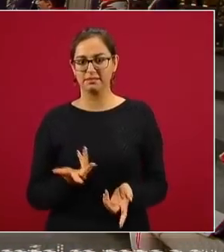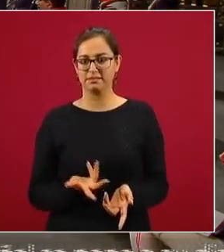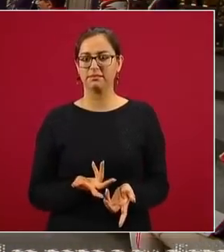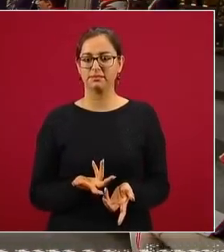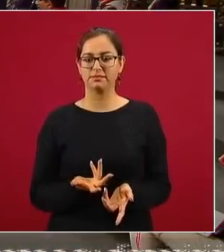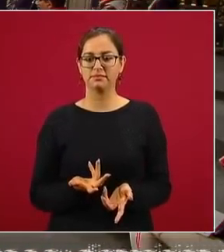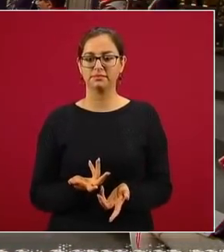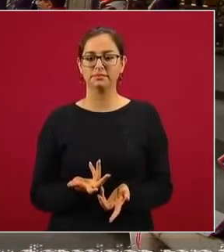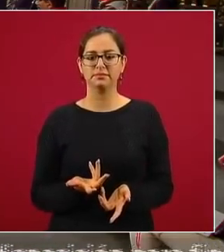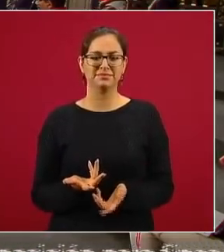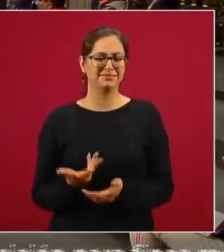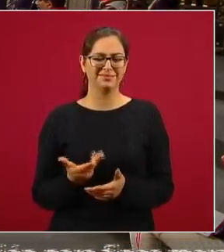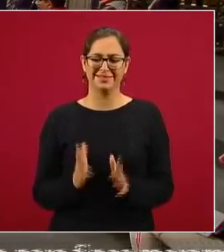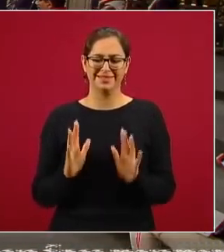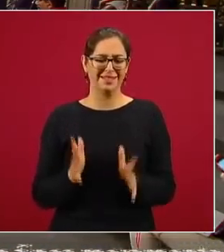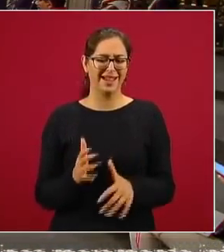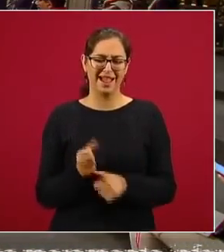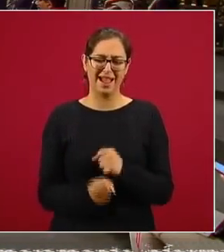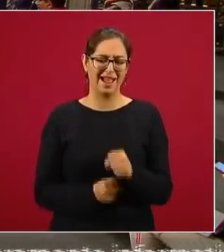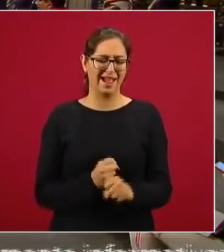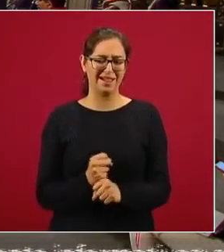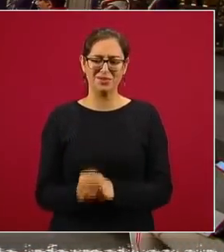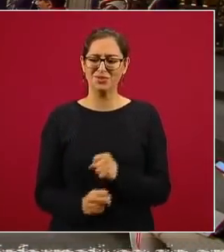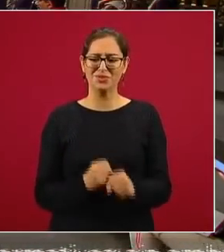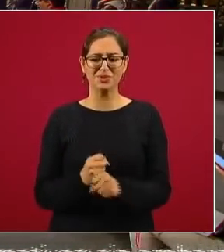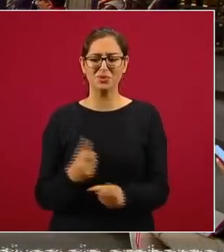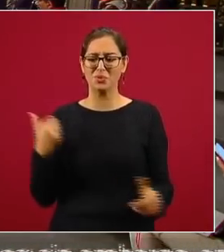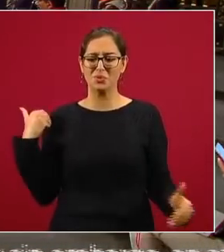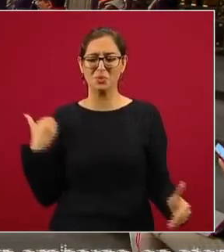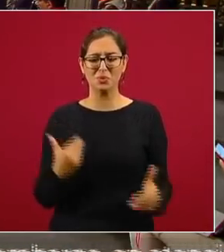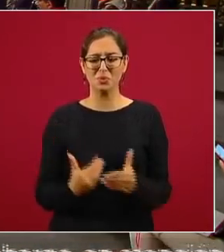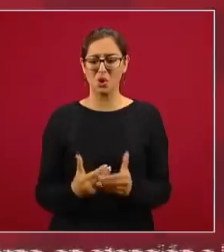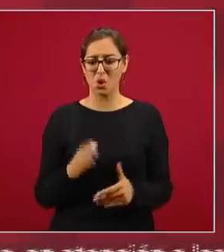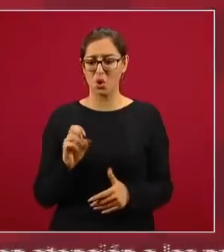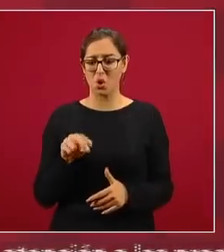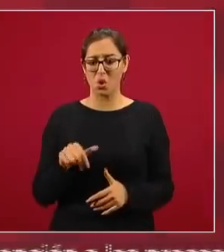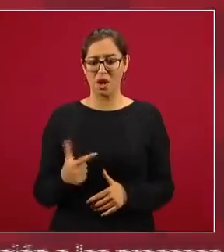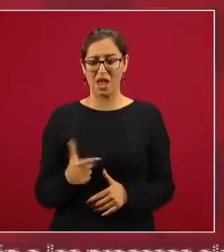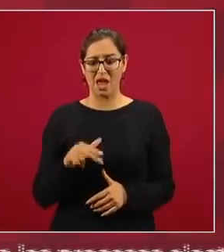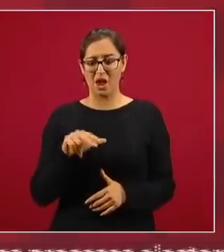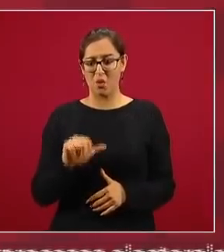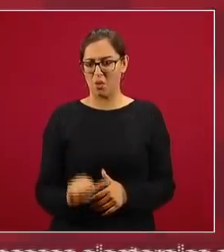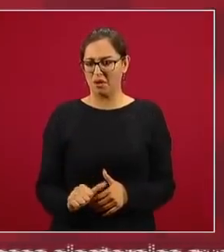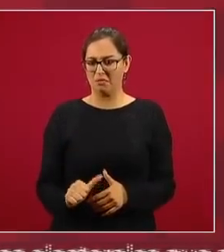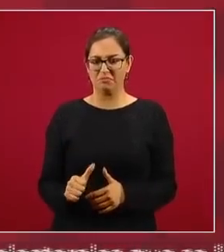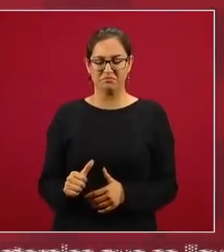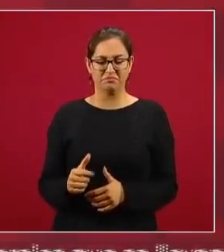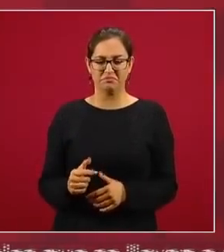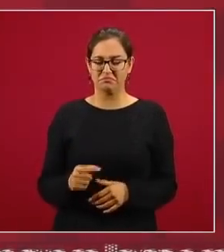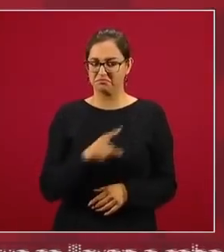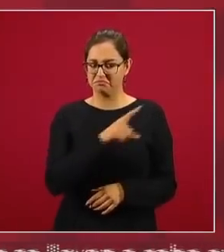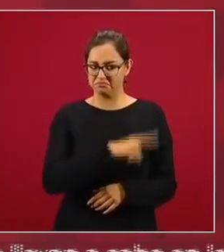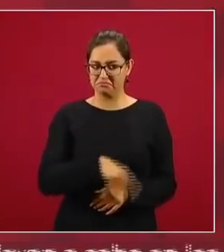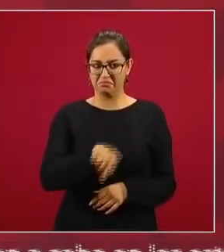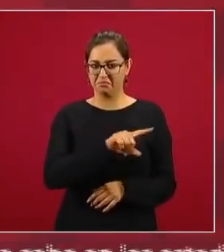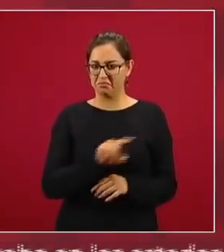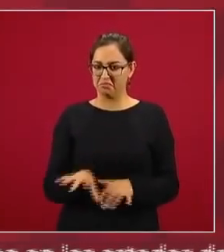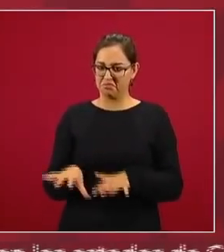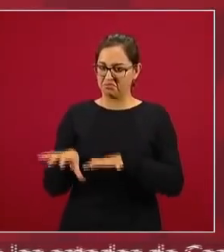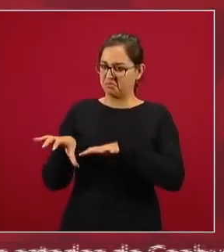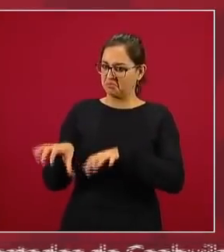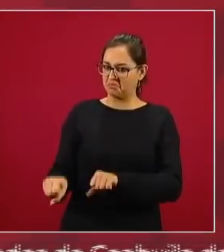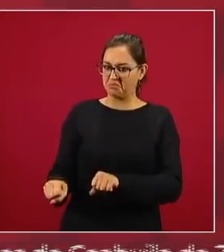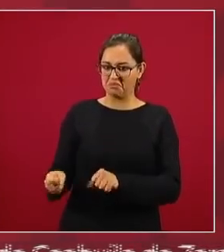Esto viene de tiempo atrás, de que Conagua fue tomada por los